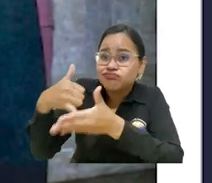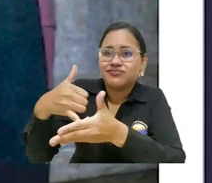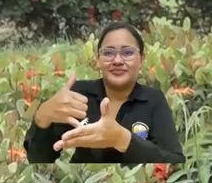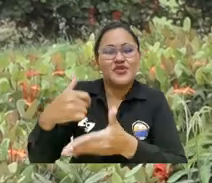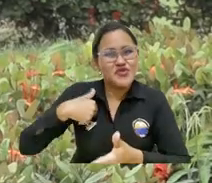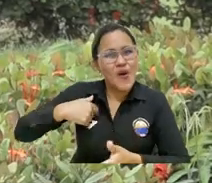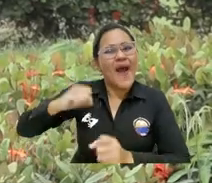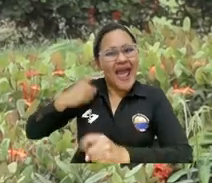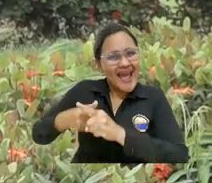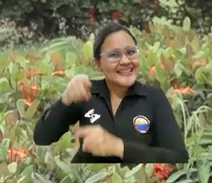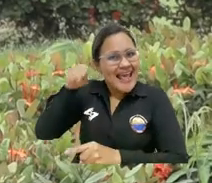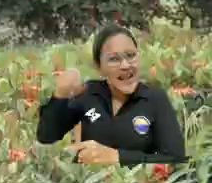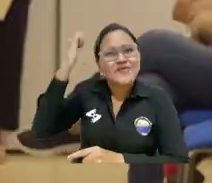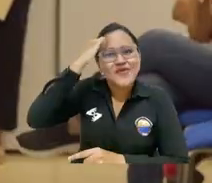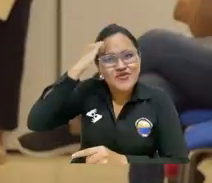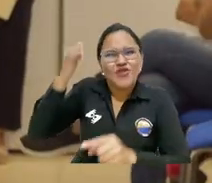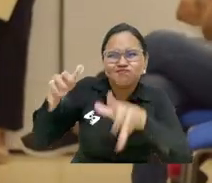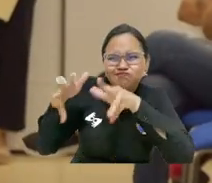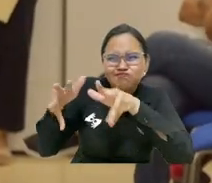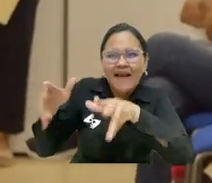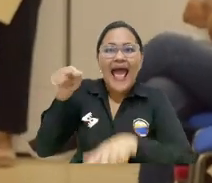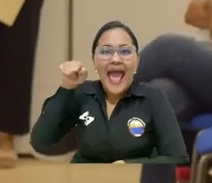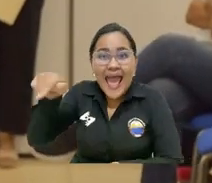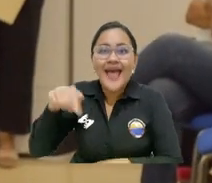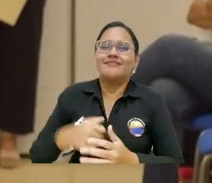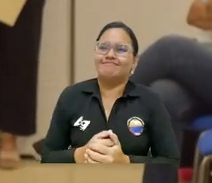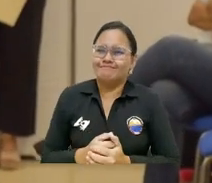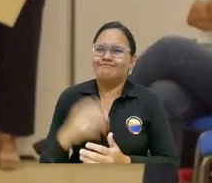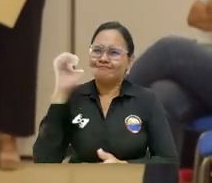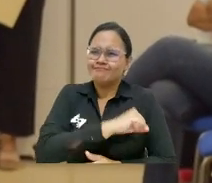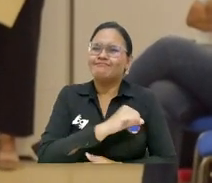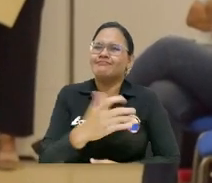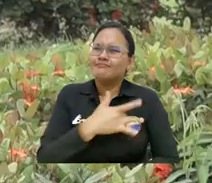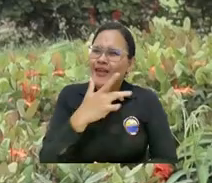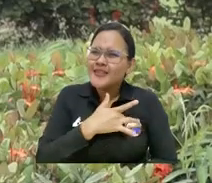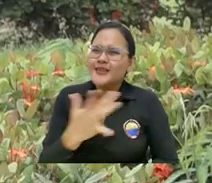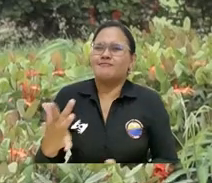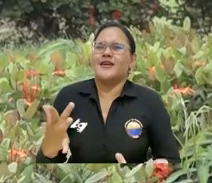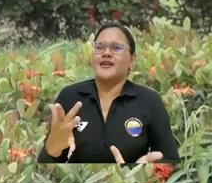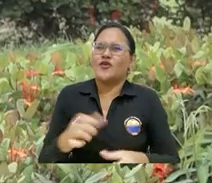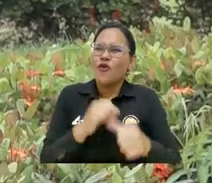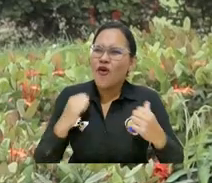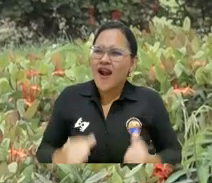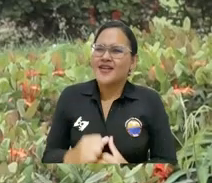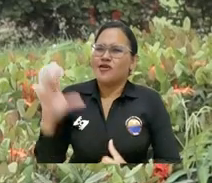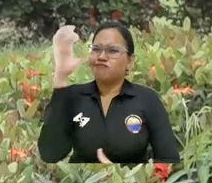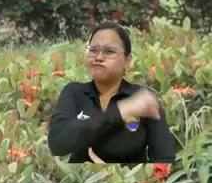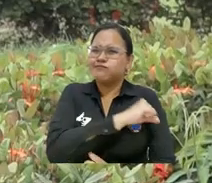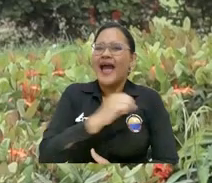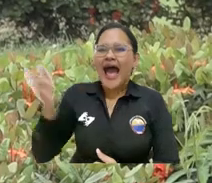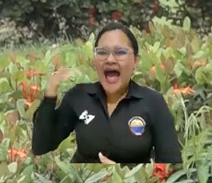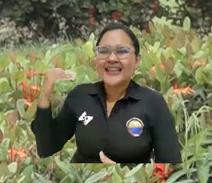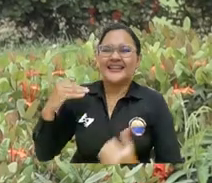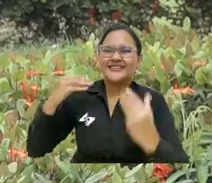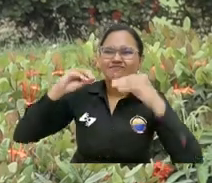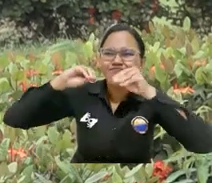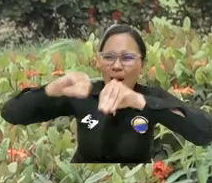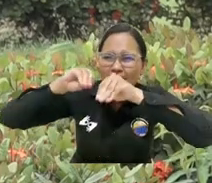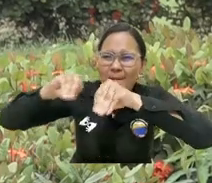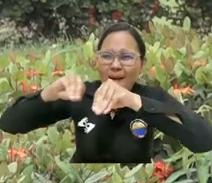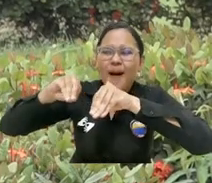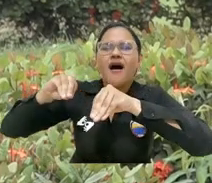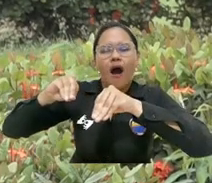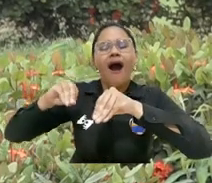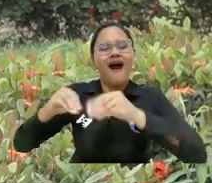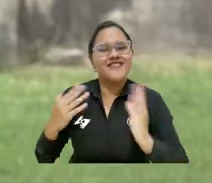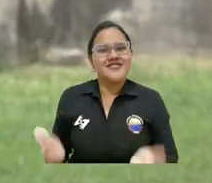ese premio porque fui su profesor. Entonces eso para mí trasciende más allá de un premio, trasciende al sentimiento y al corazón de ver